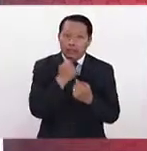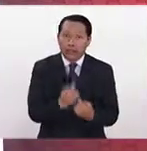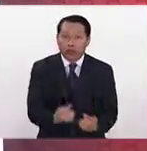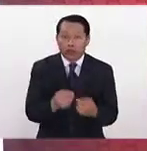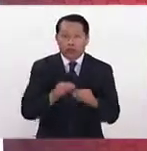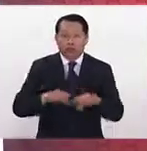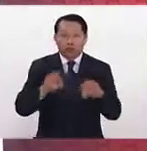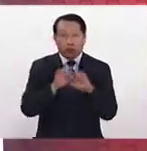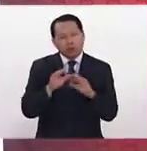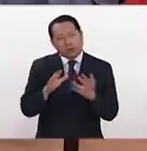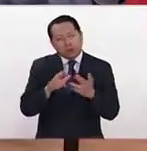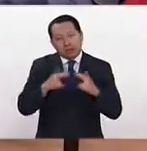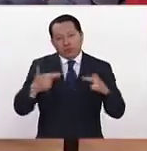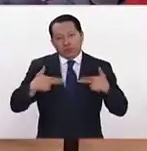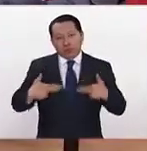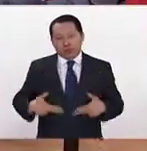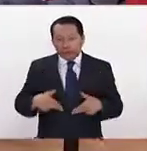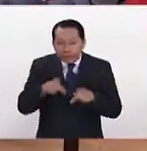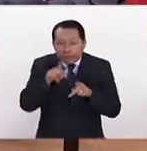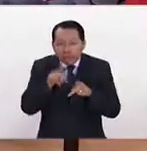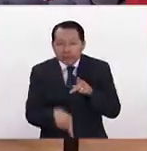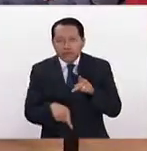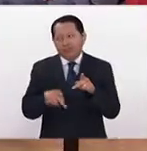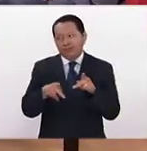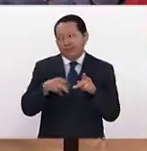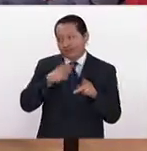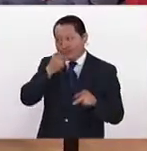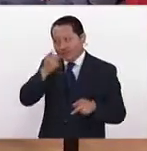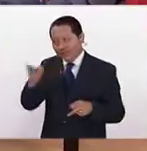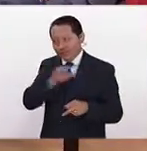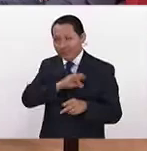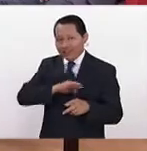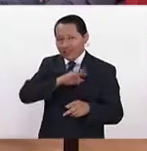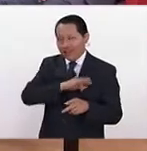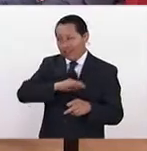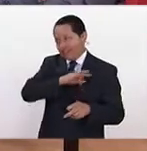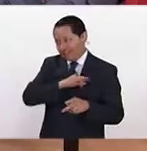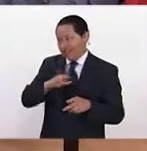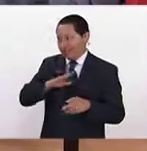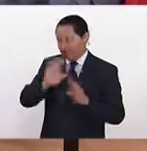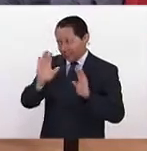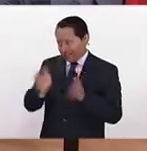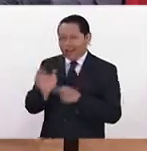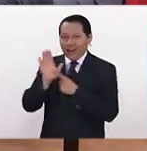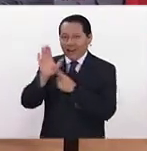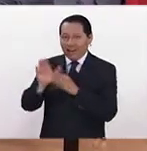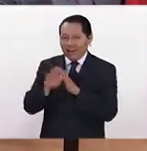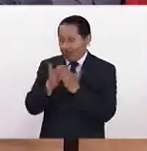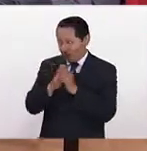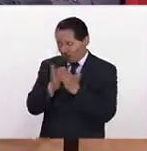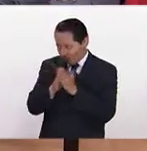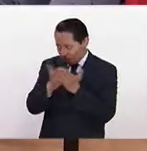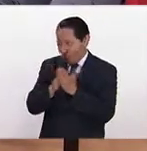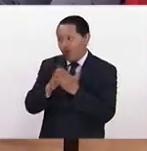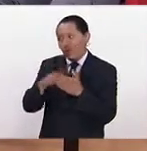las relaciones humanas. Por cierto, abro un paréntesis muy breve para felicitarte por la presentación de tu libro. Ojalá pronto lo estemos